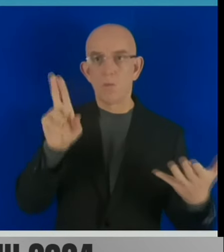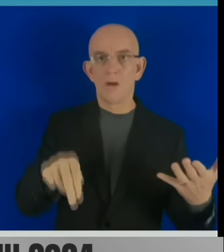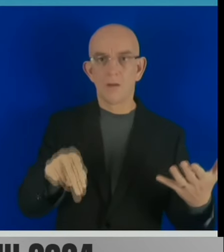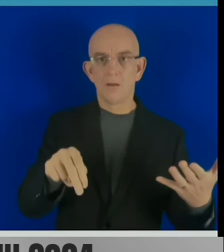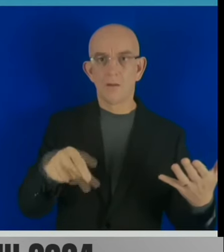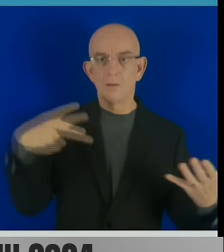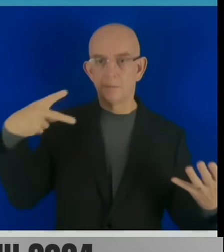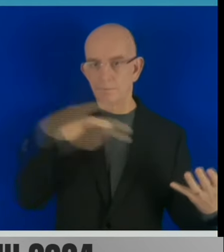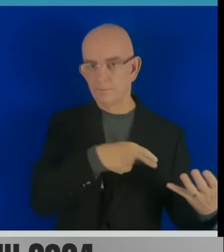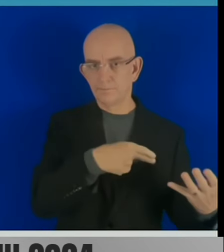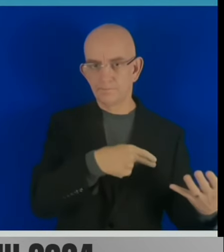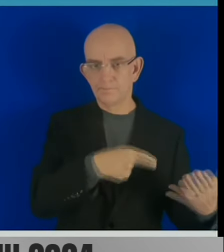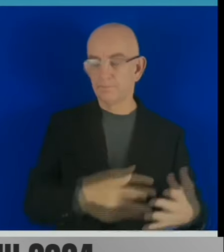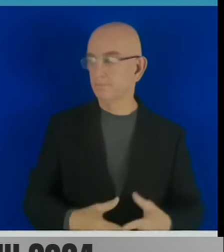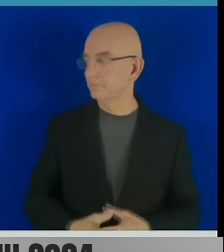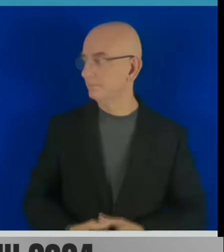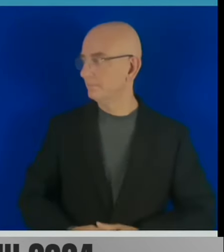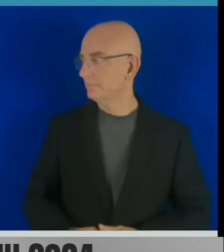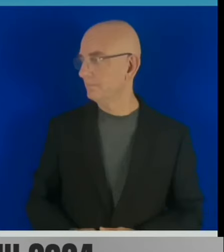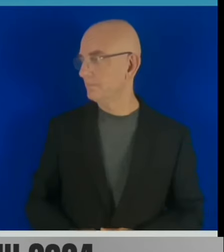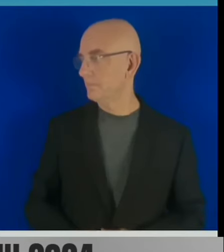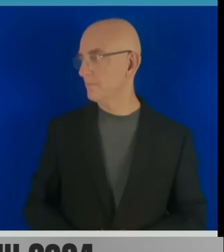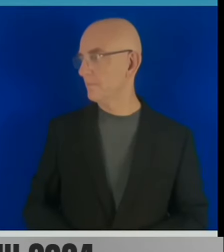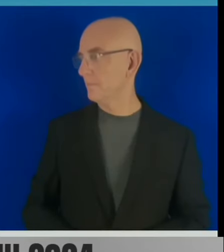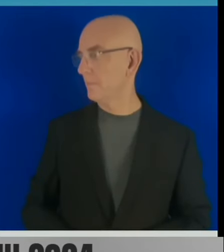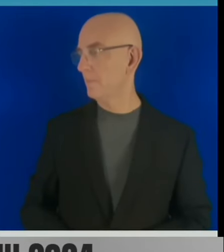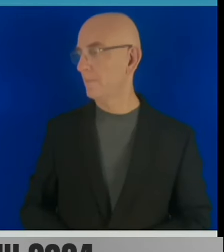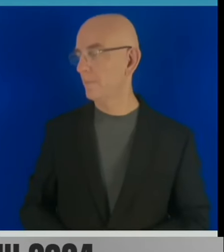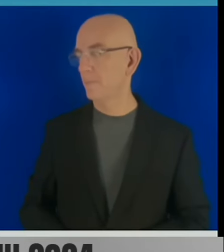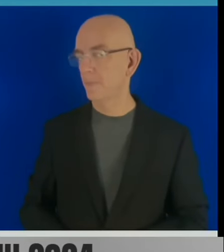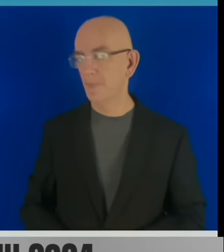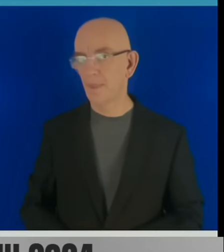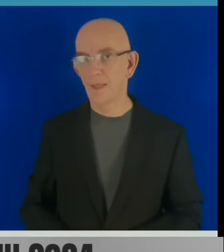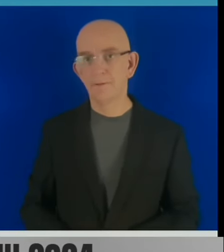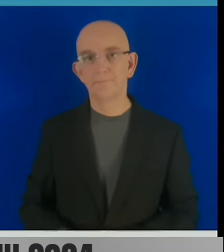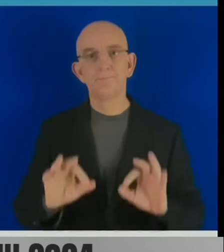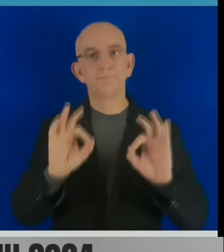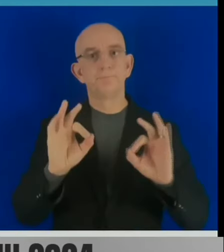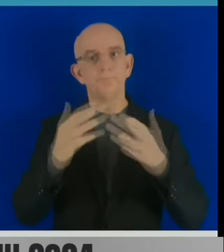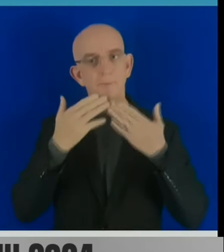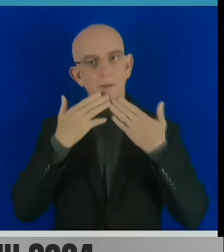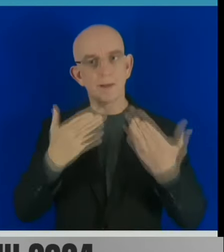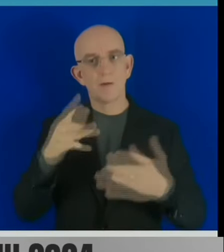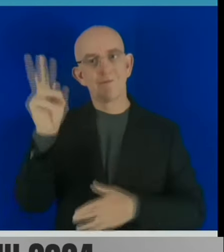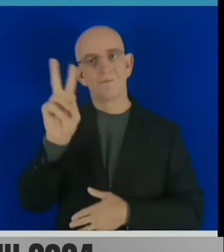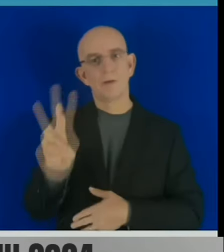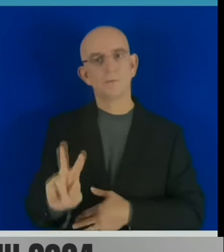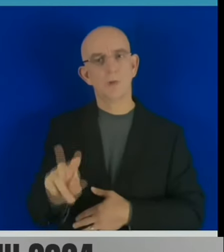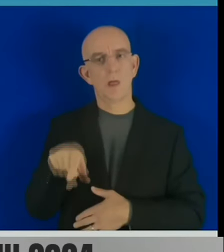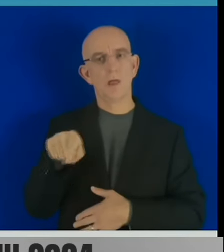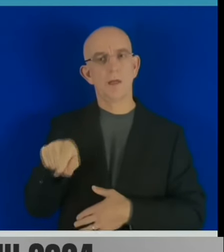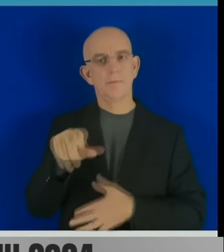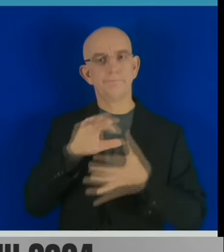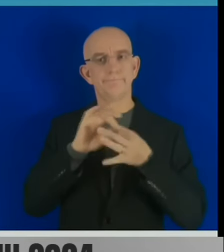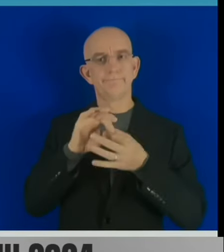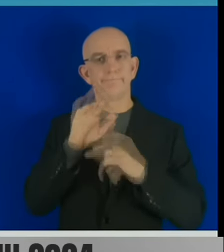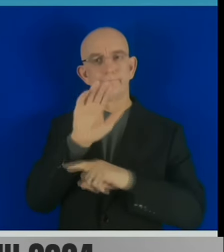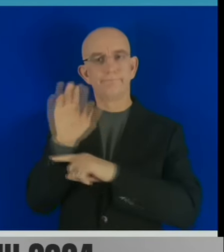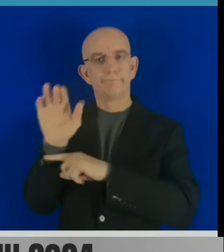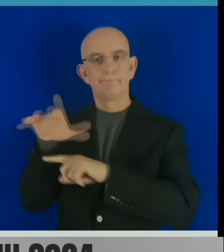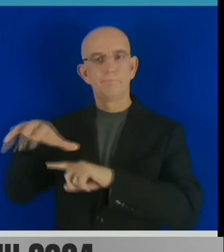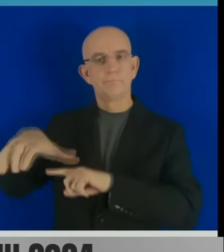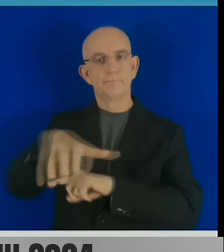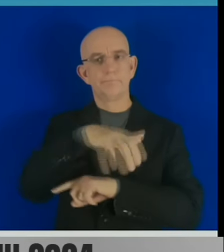doy las gracias al ministro de Poder Popular para Relaciones Exteriores de la República